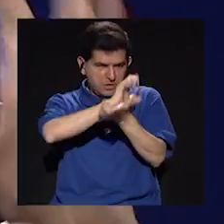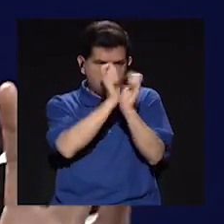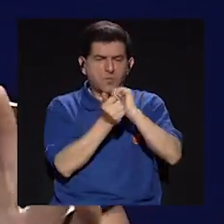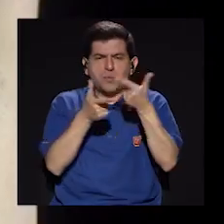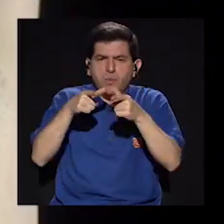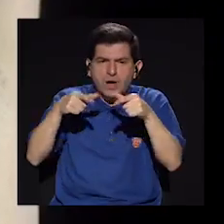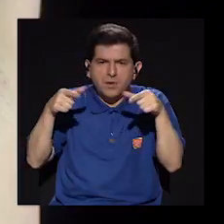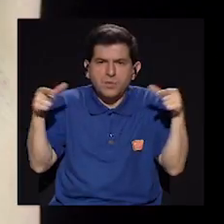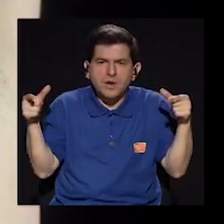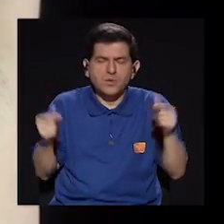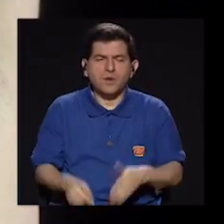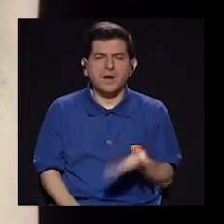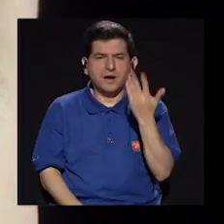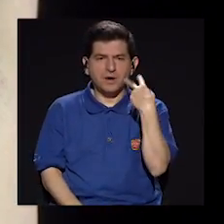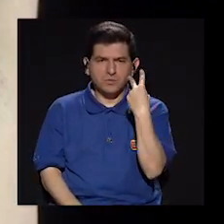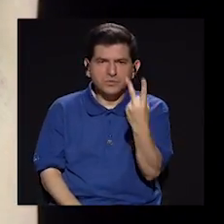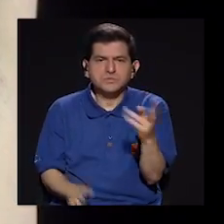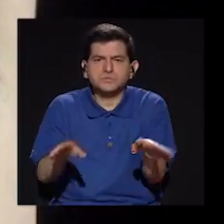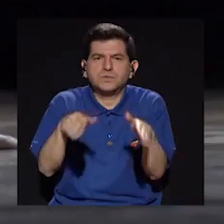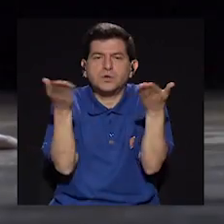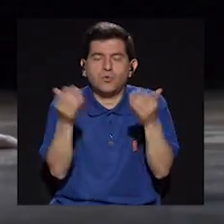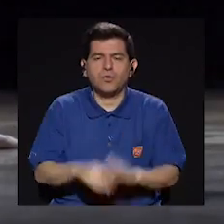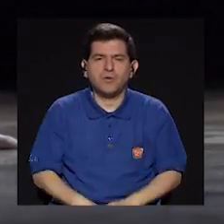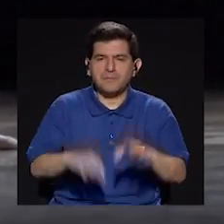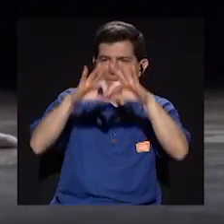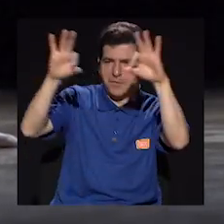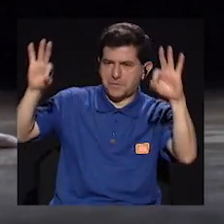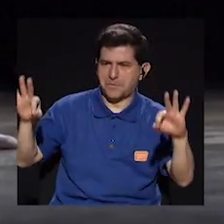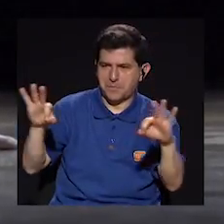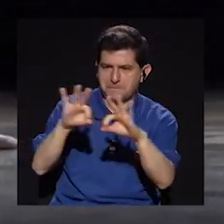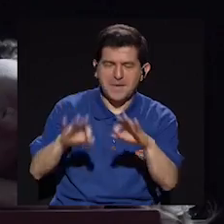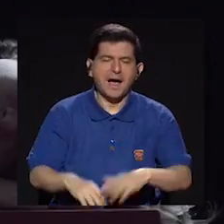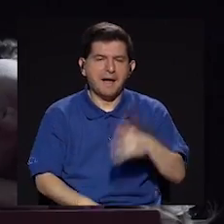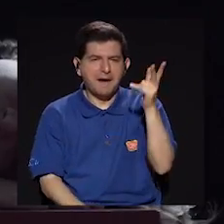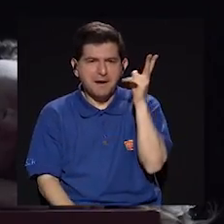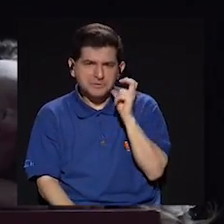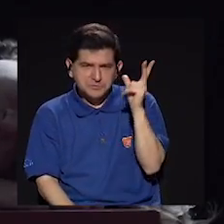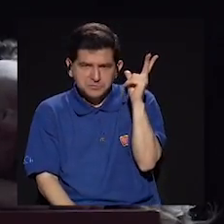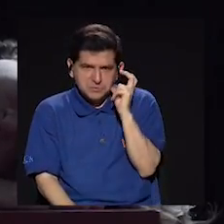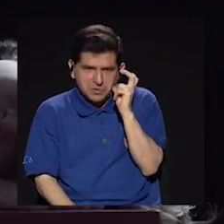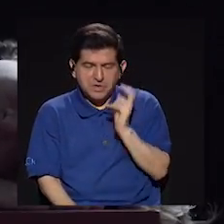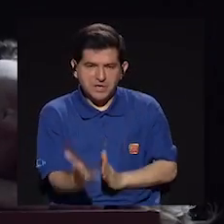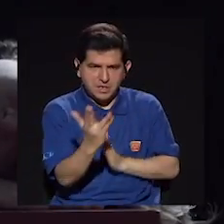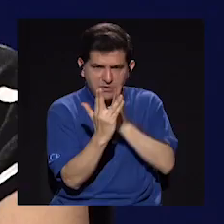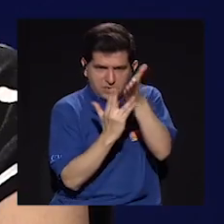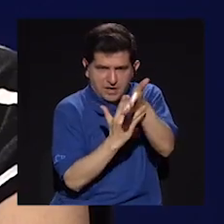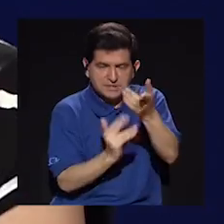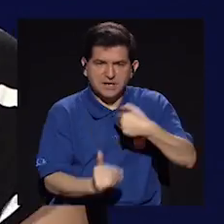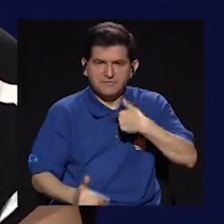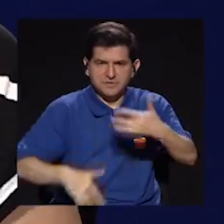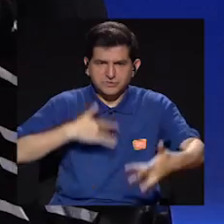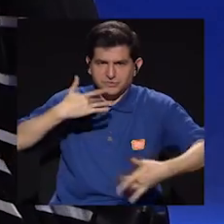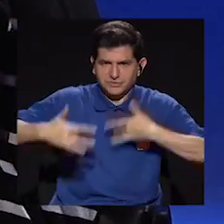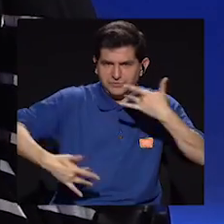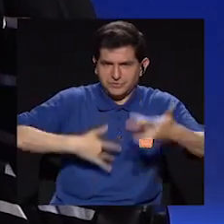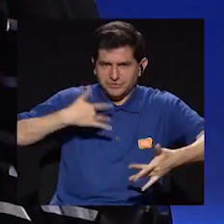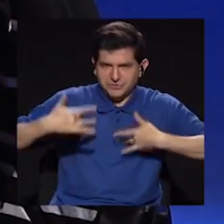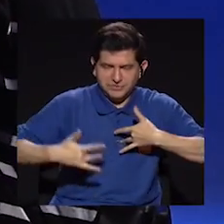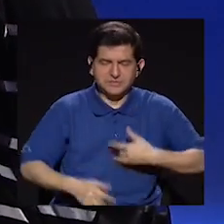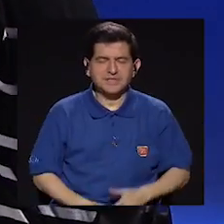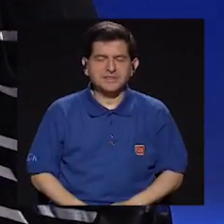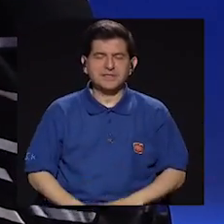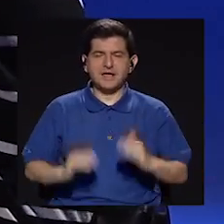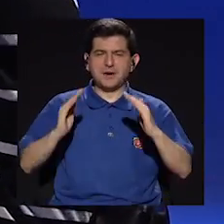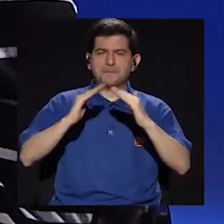traducir a un lenguaje como audiovisual, ¿verdad? Como imagen, sonido, y que por medio de eso yo pueda sentir